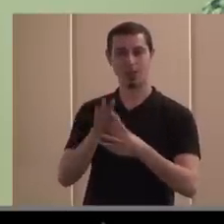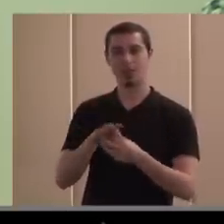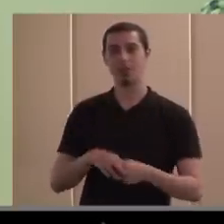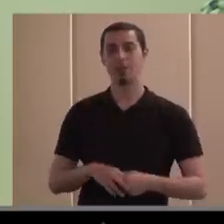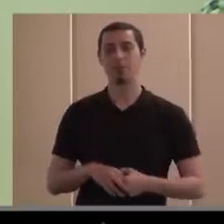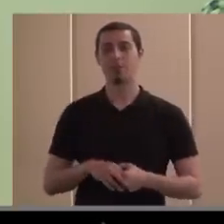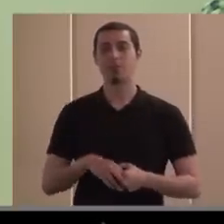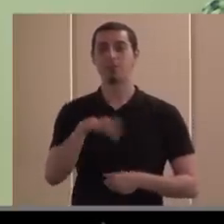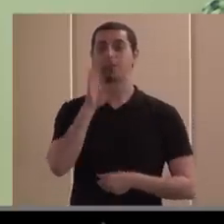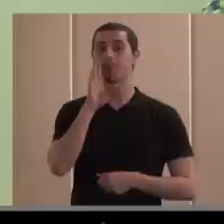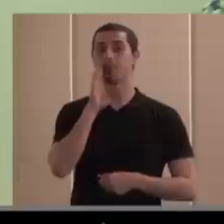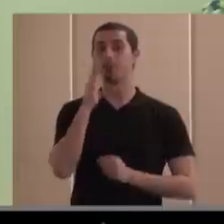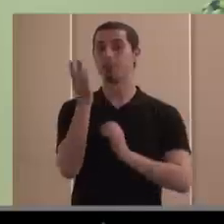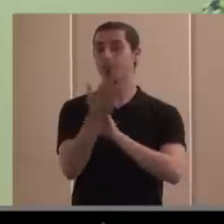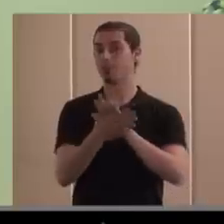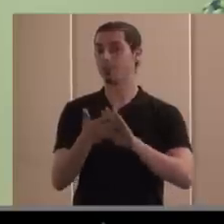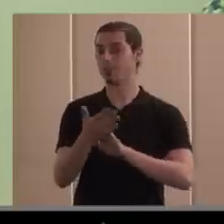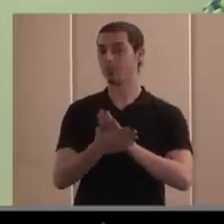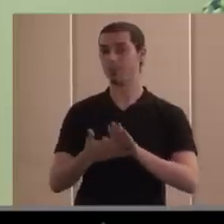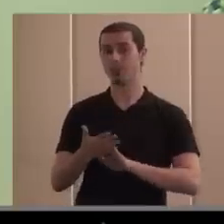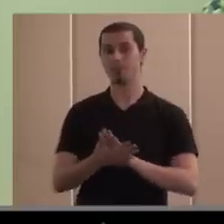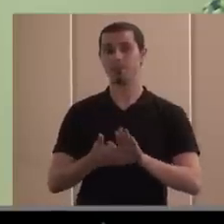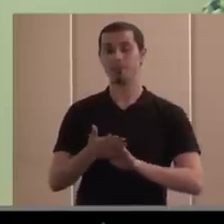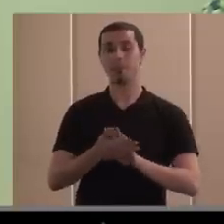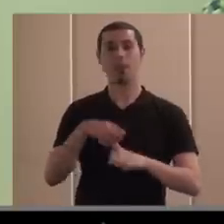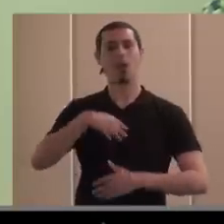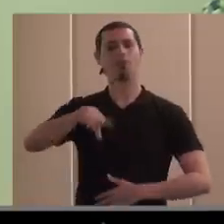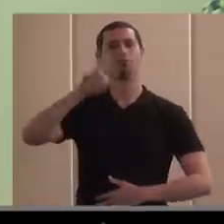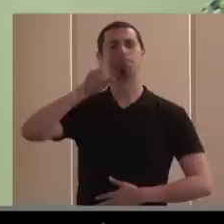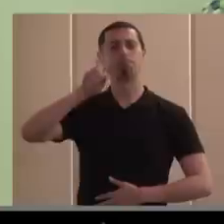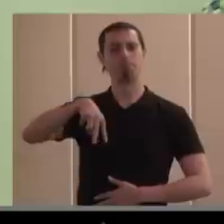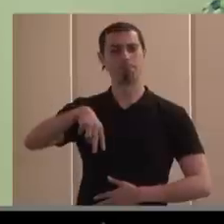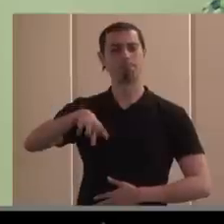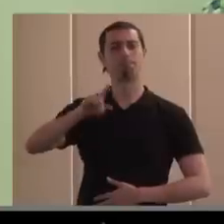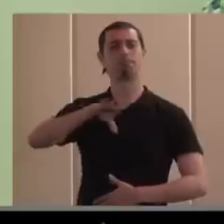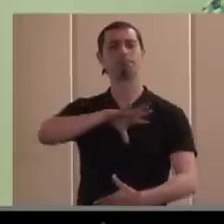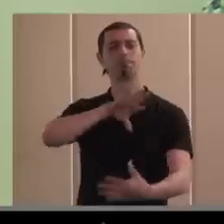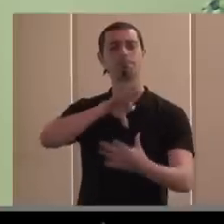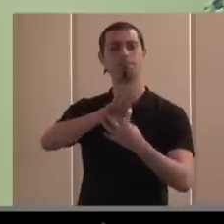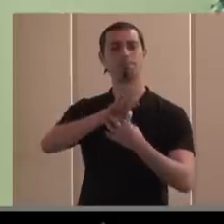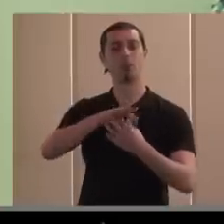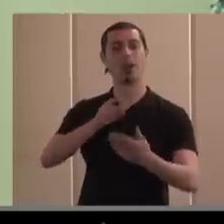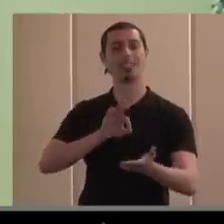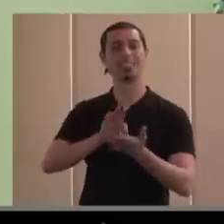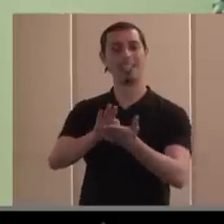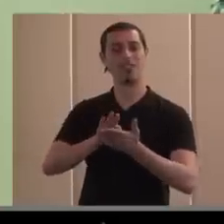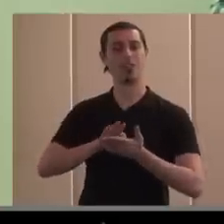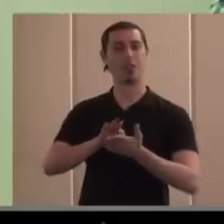En ese sentido bueno, pues, ese reconocimiento está basado en la prestación de servicios